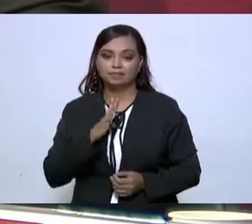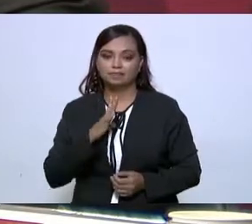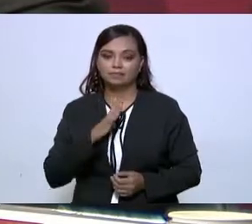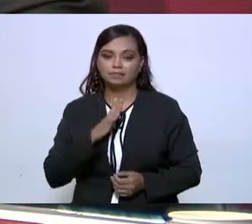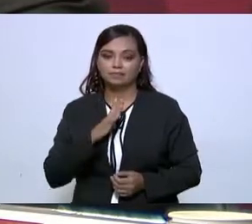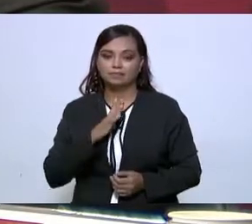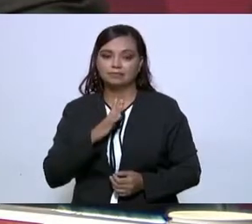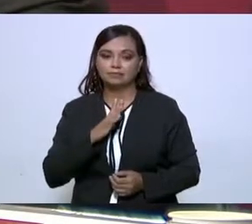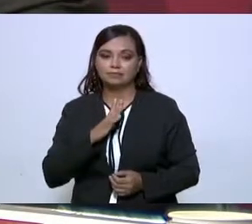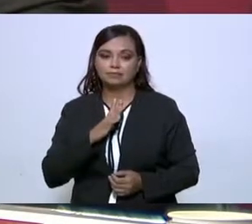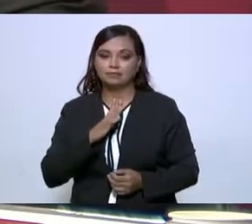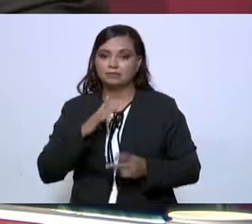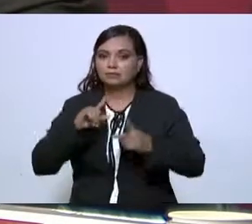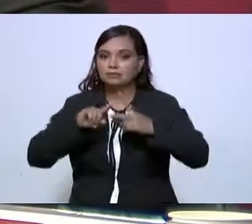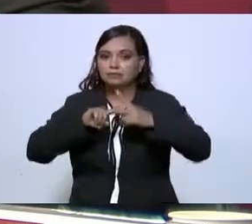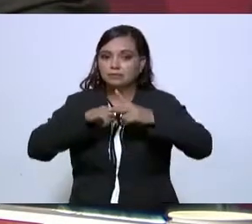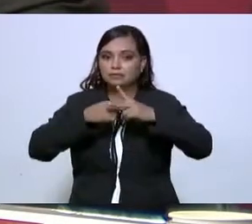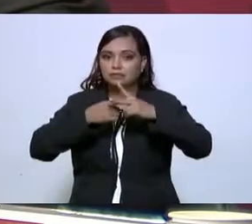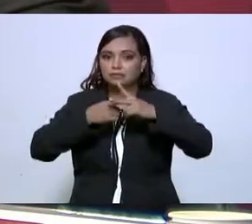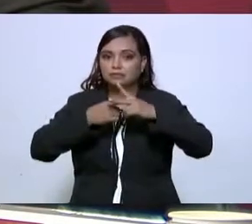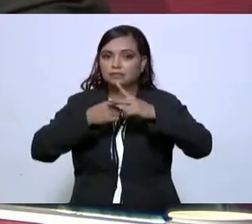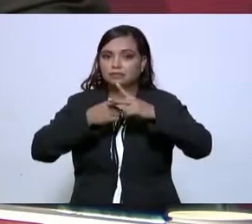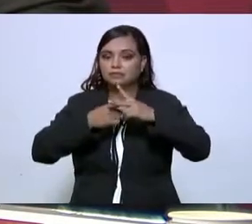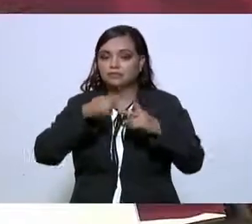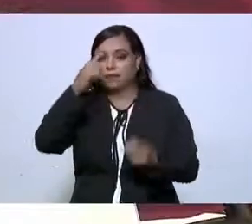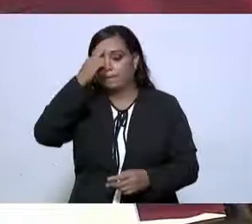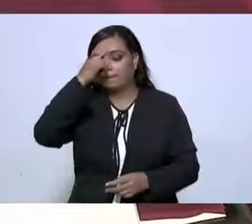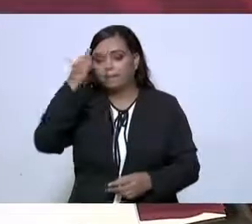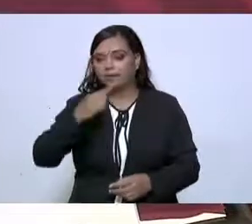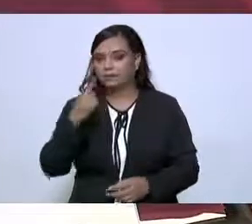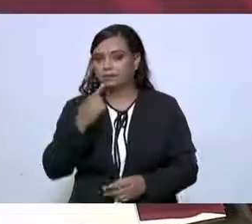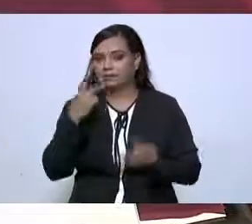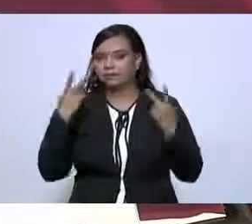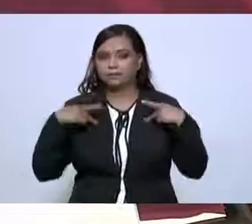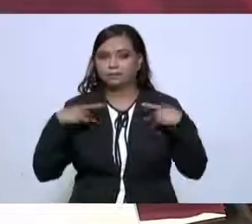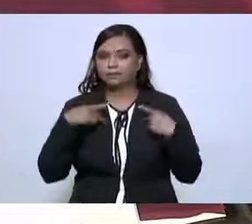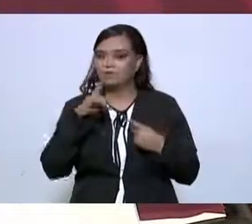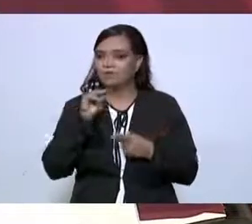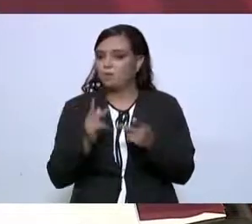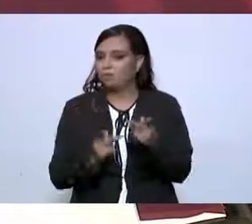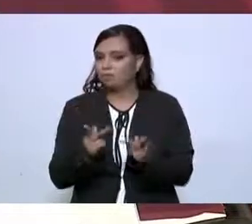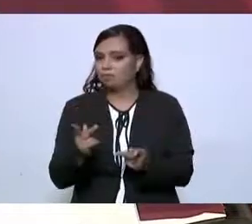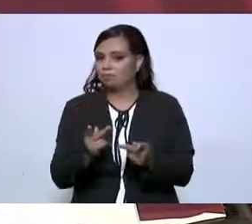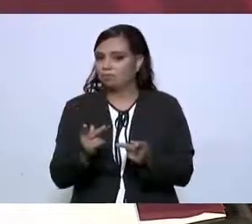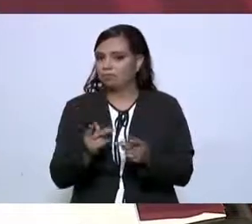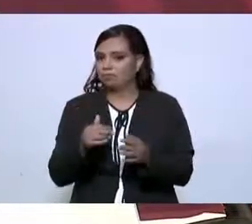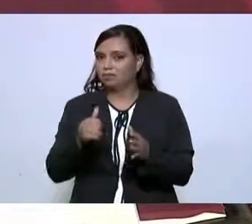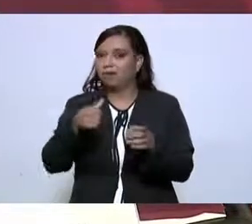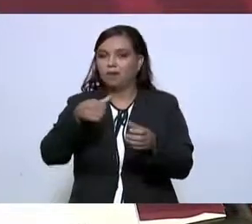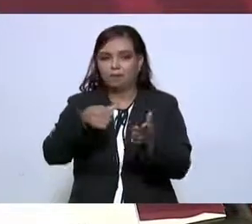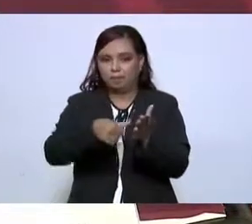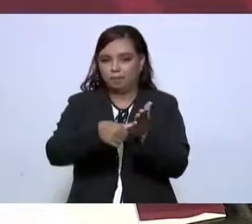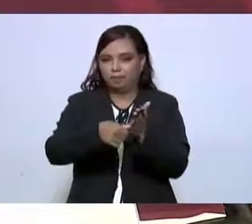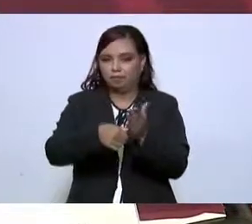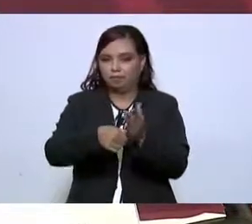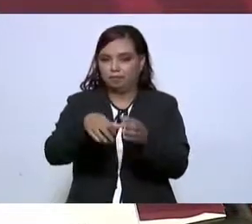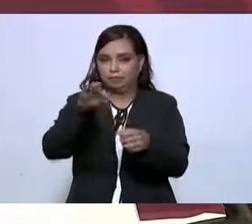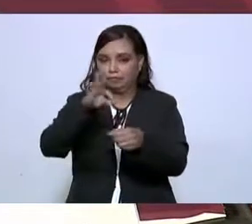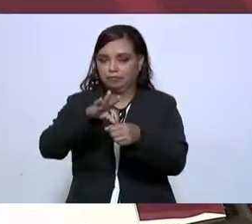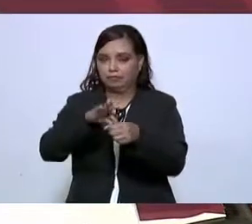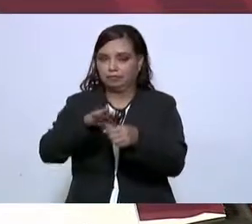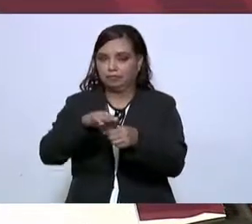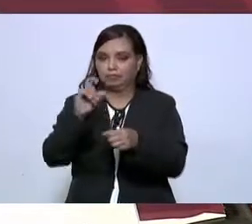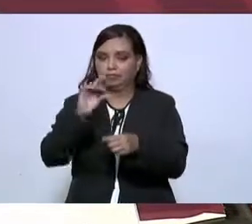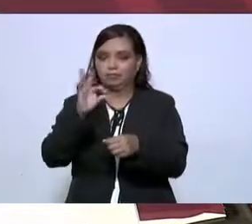para que la gente no participara en la